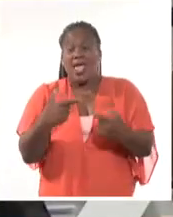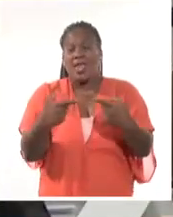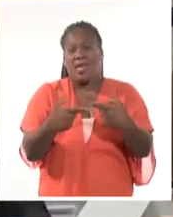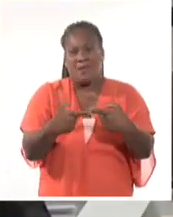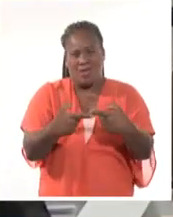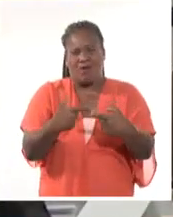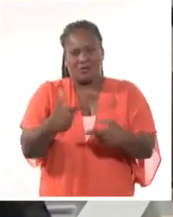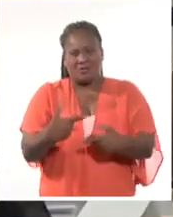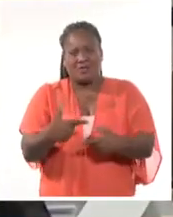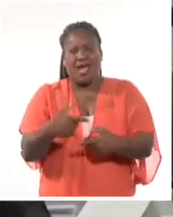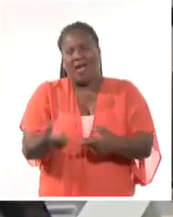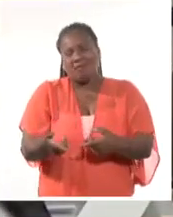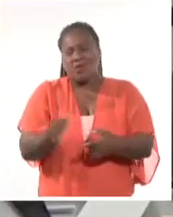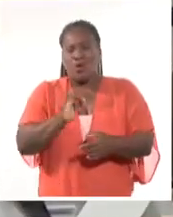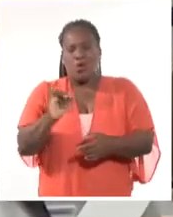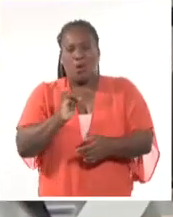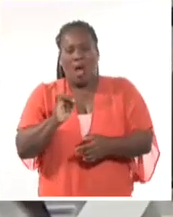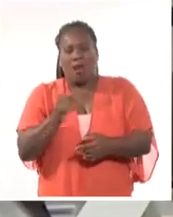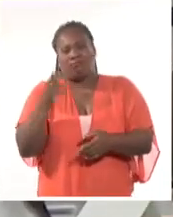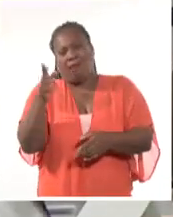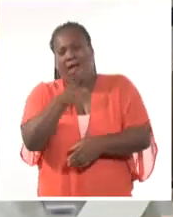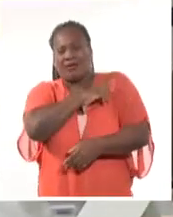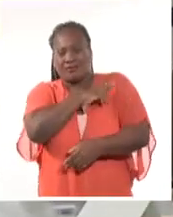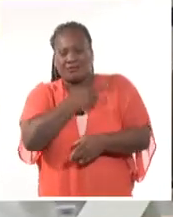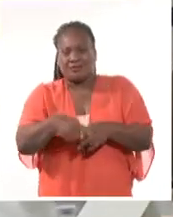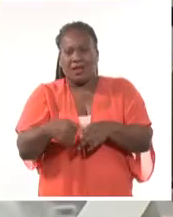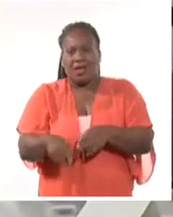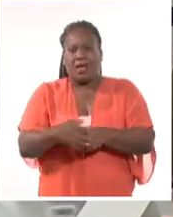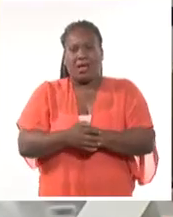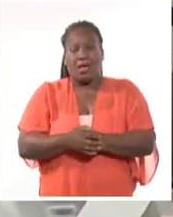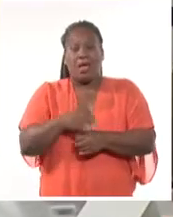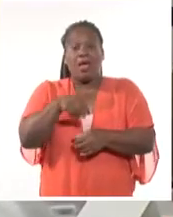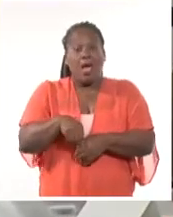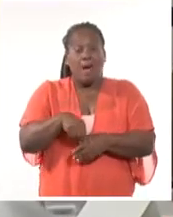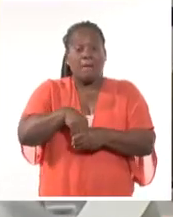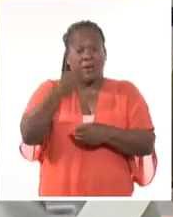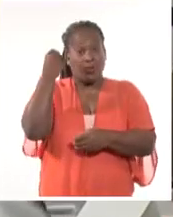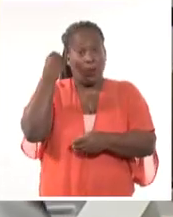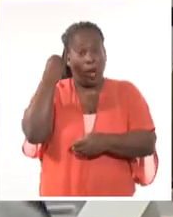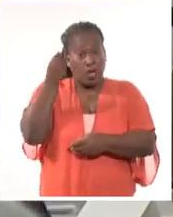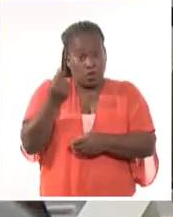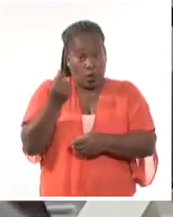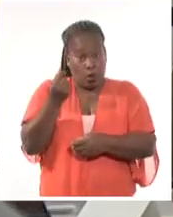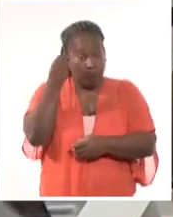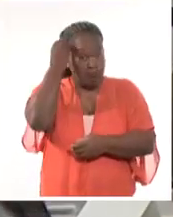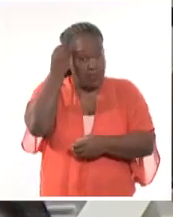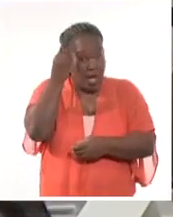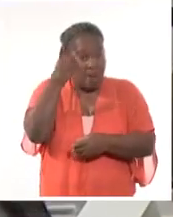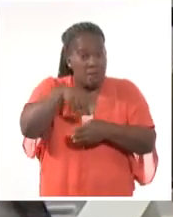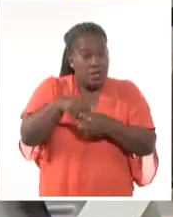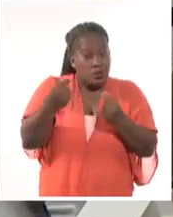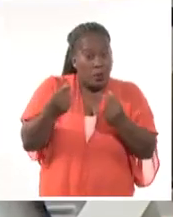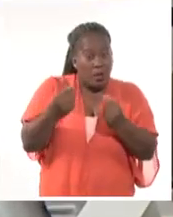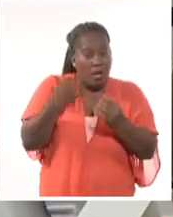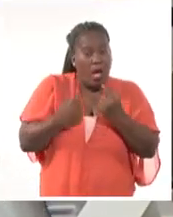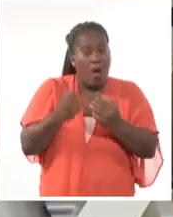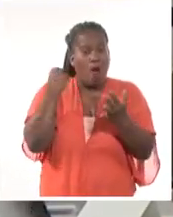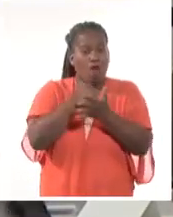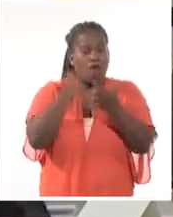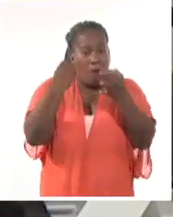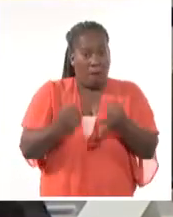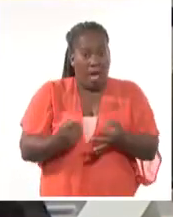No podemos seguir llevando el análisis del presupuesto para probarlo como algo formal. Los diputados tienen que salir